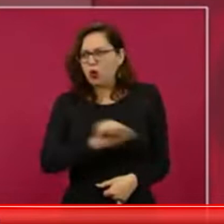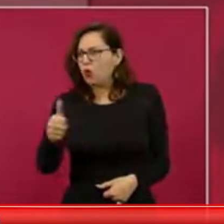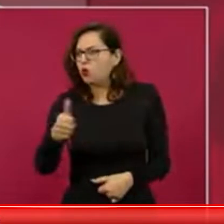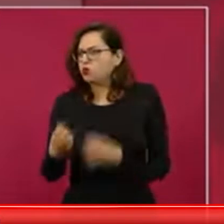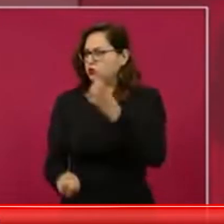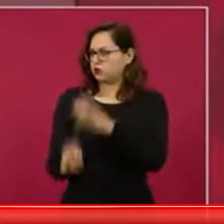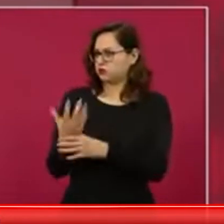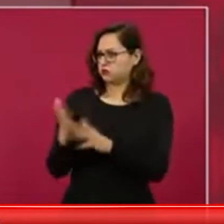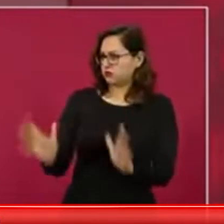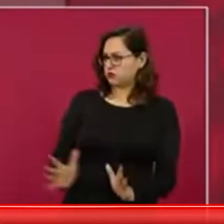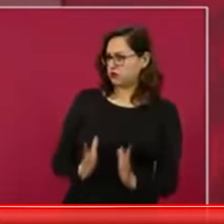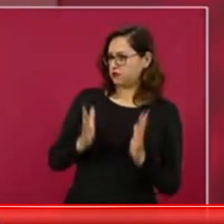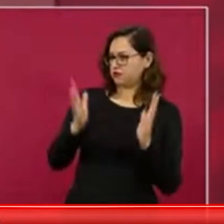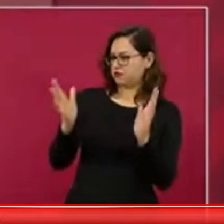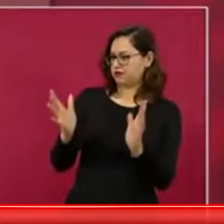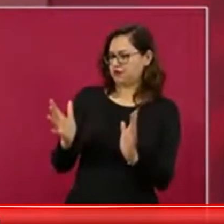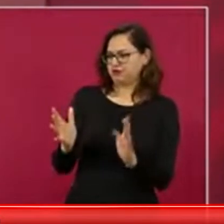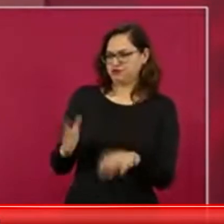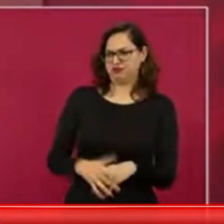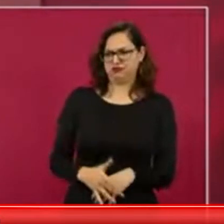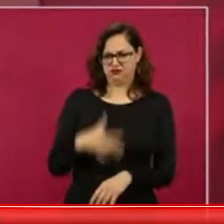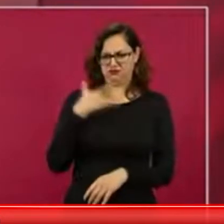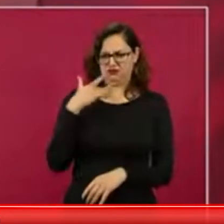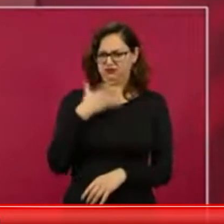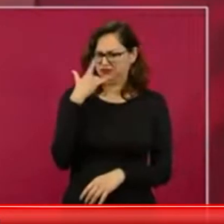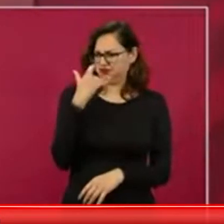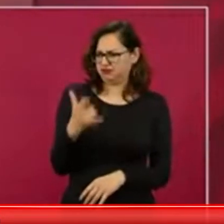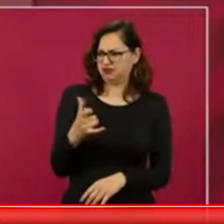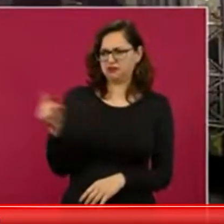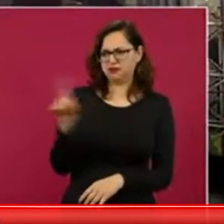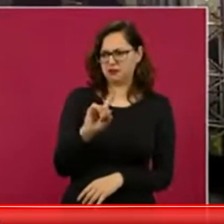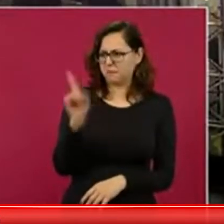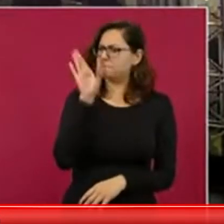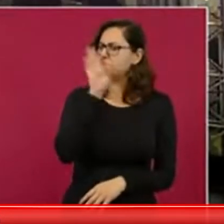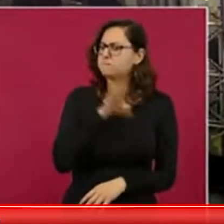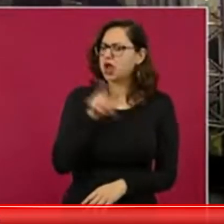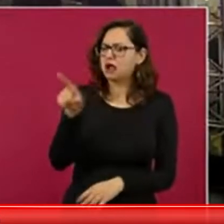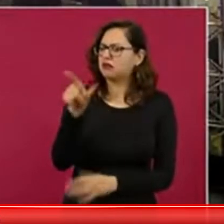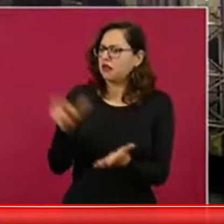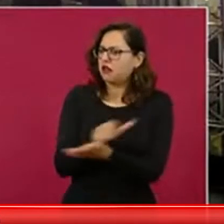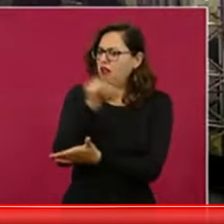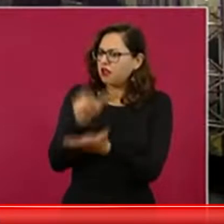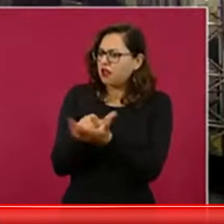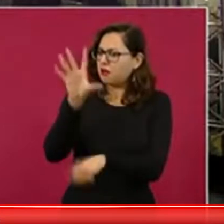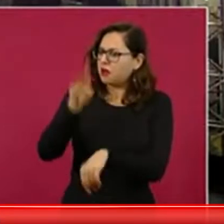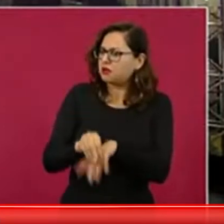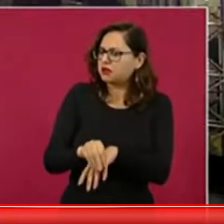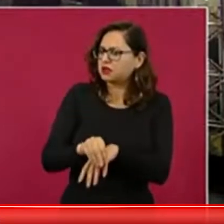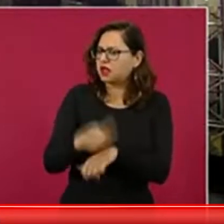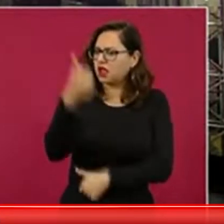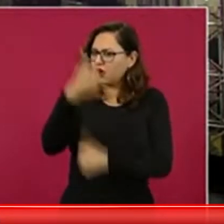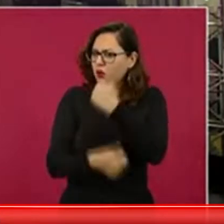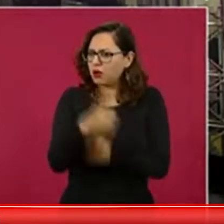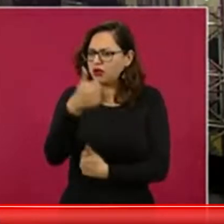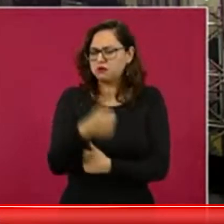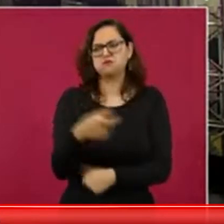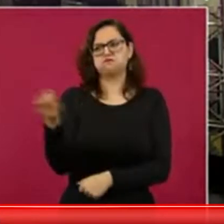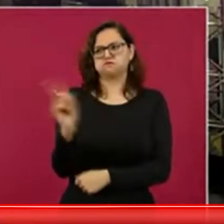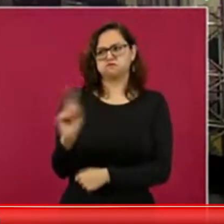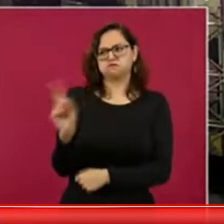ya se habían presentado casos de candidatos opositores.